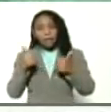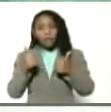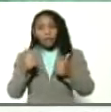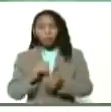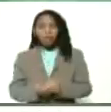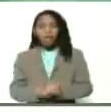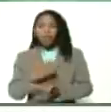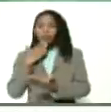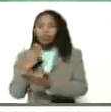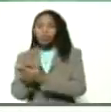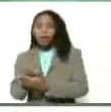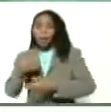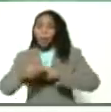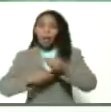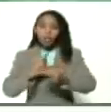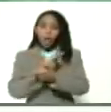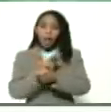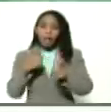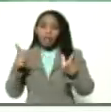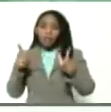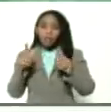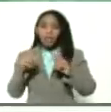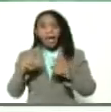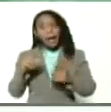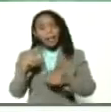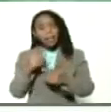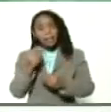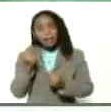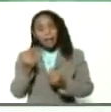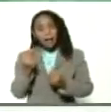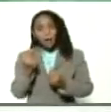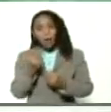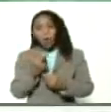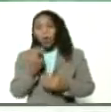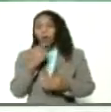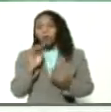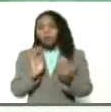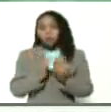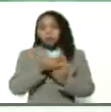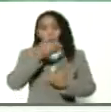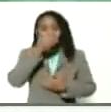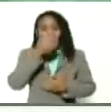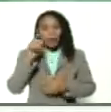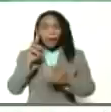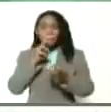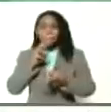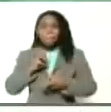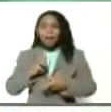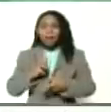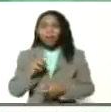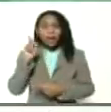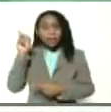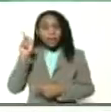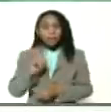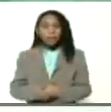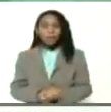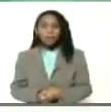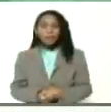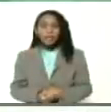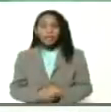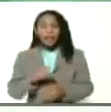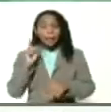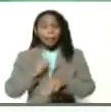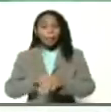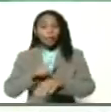solicitud que hemos hecho para la liberación del dinero secuestrado en el banco de Inglaterra y en el momento en que se produzca